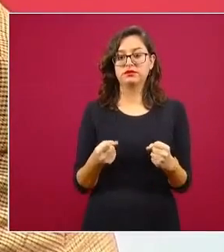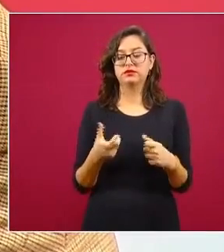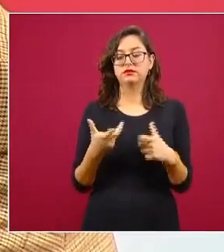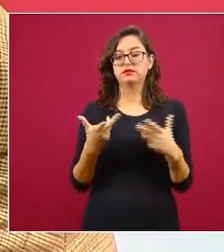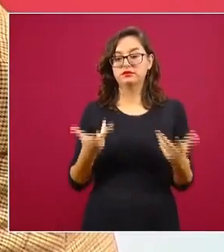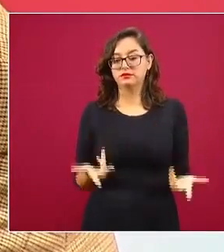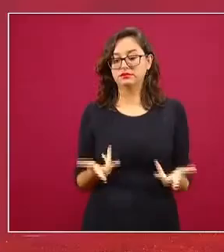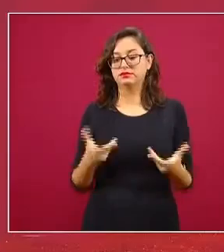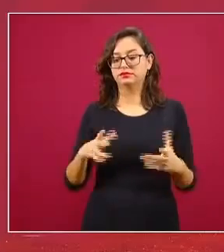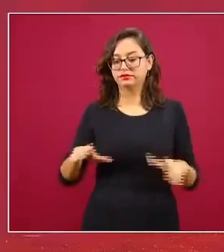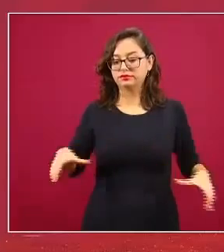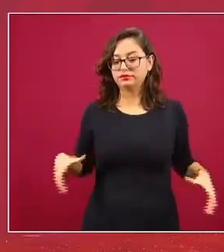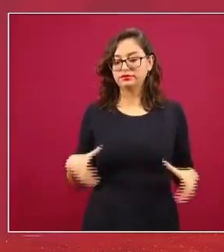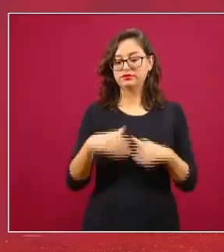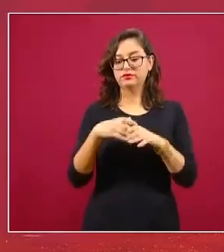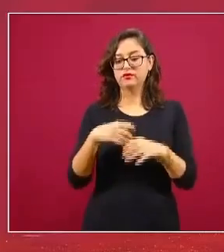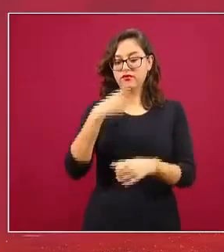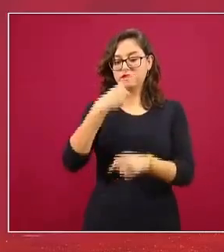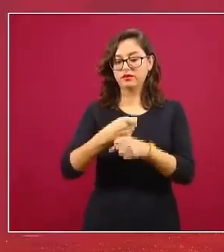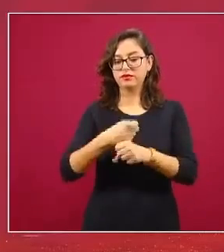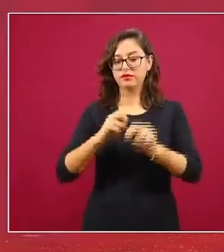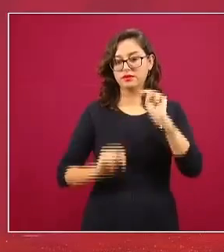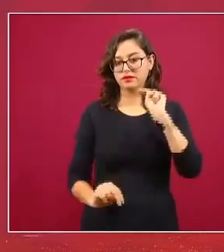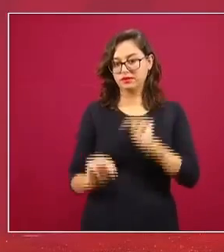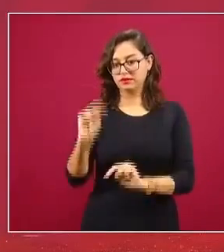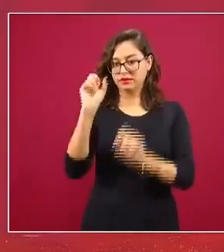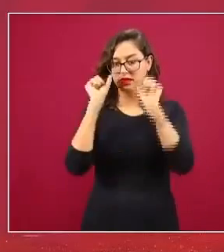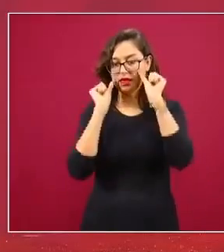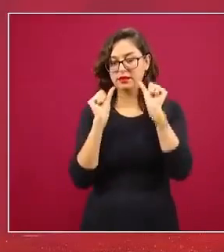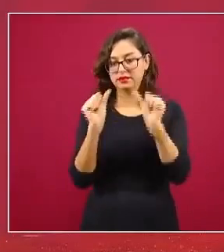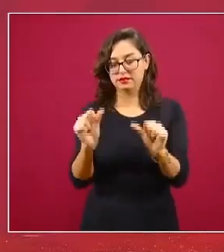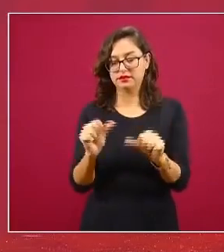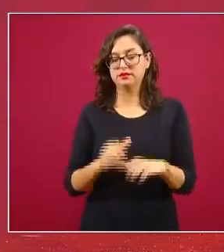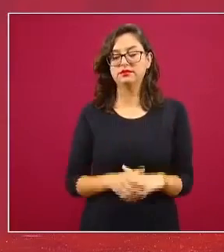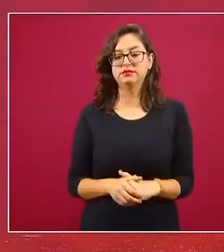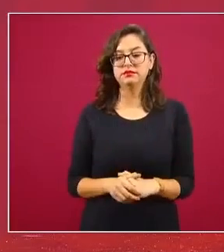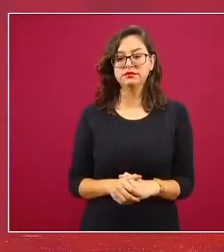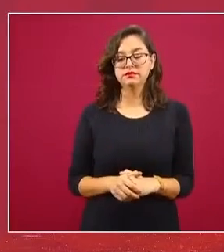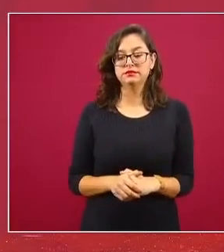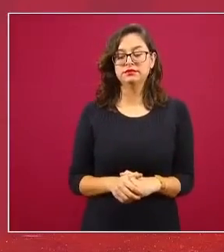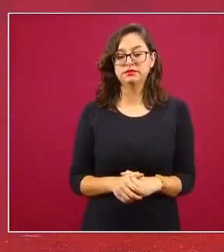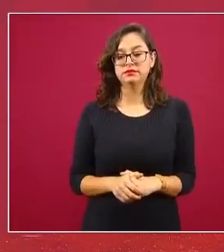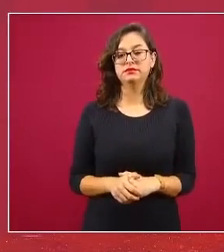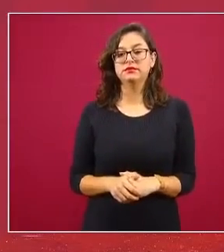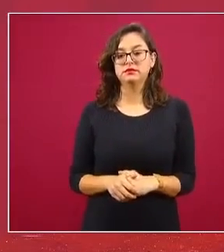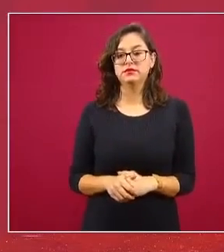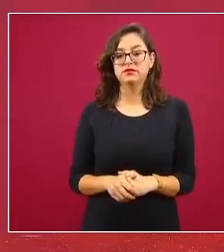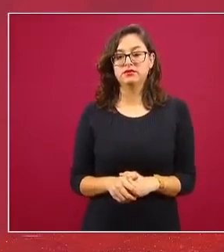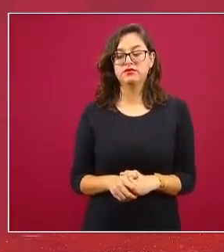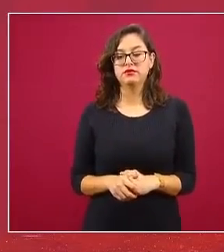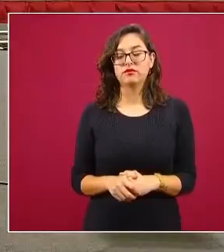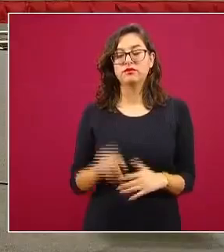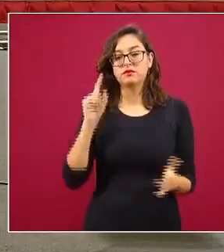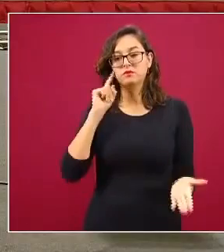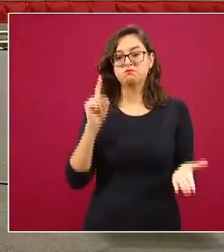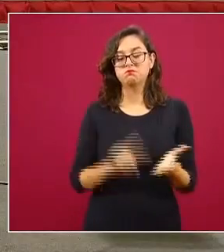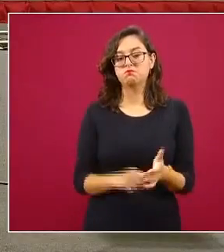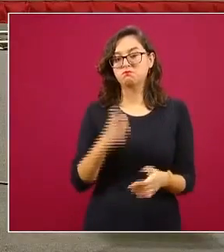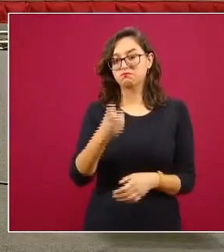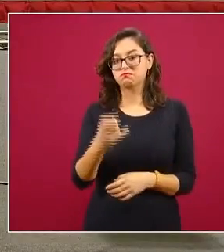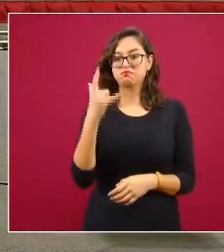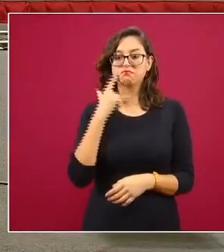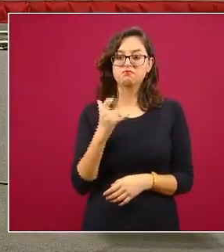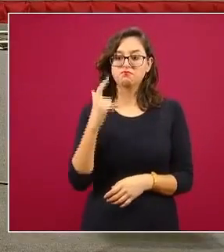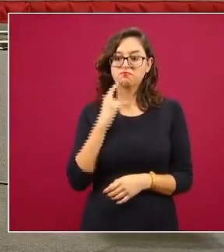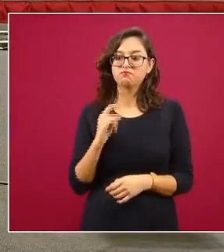comunitaria y el primer nivel de atención en este esquema de atención primaria de la salud. Entonces, realmente esto es un gran esfuerzo